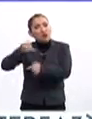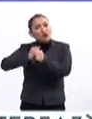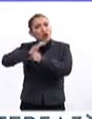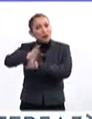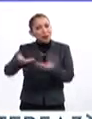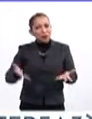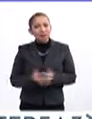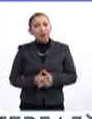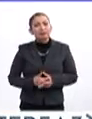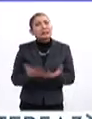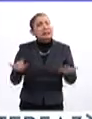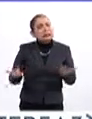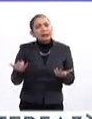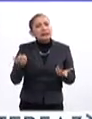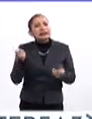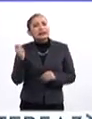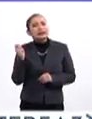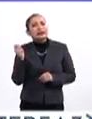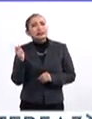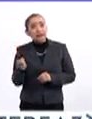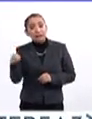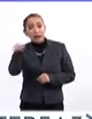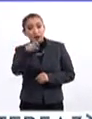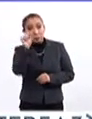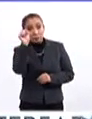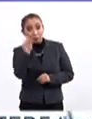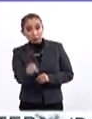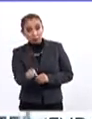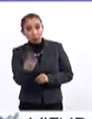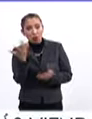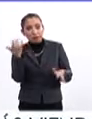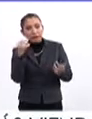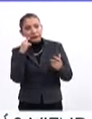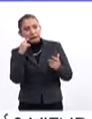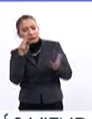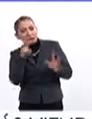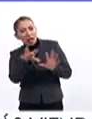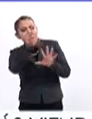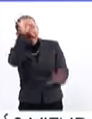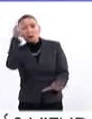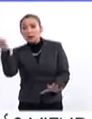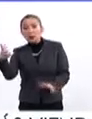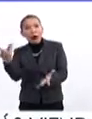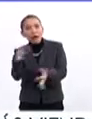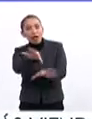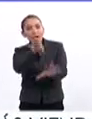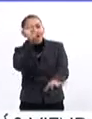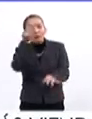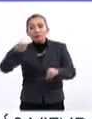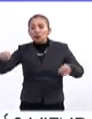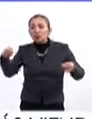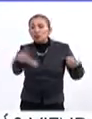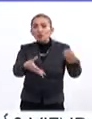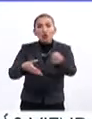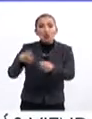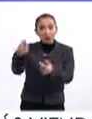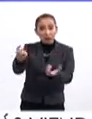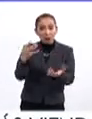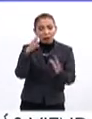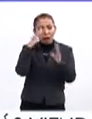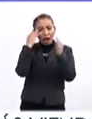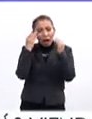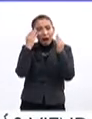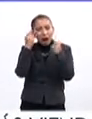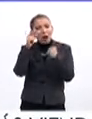información y el hecho de que ellos mismos consiguieron la información y luego la están compartiendo. Esto les